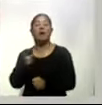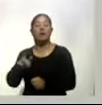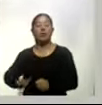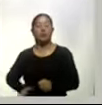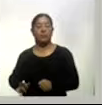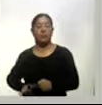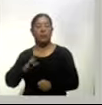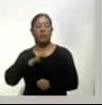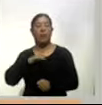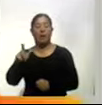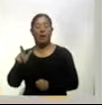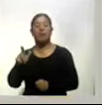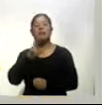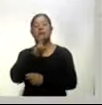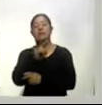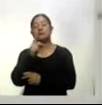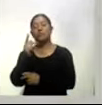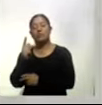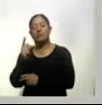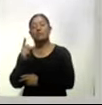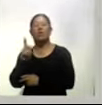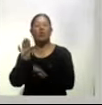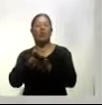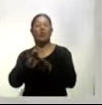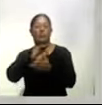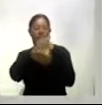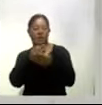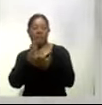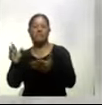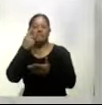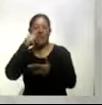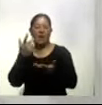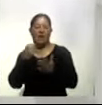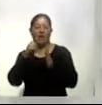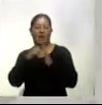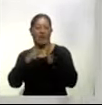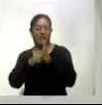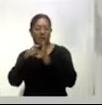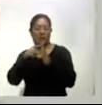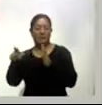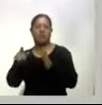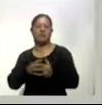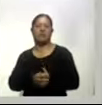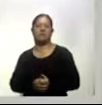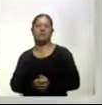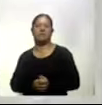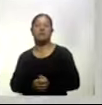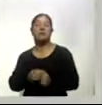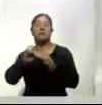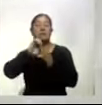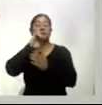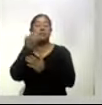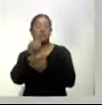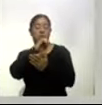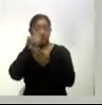y Registro Público de la Propiedad de la Secretaría de Gobierno. Élida Garrido es licenciada en Derecho por el Centro de Estudios Superiores de Tlaxcala,